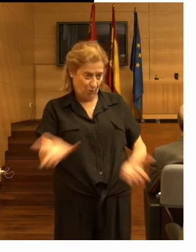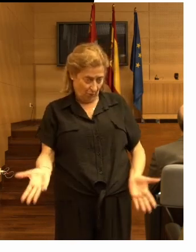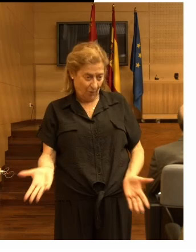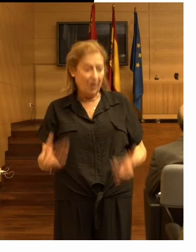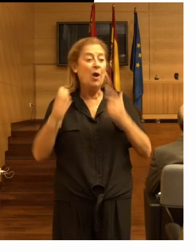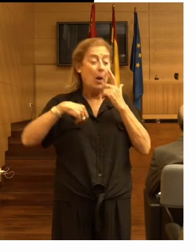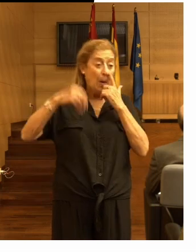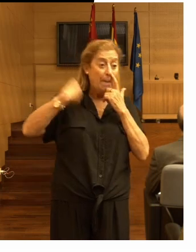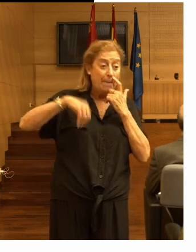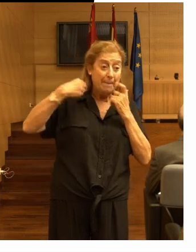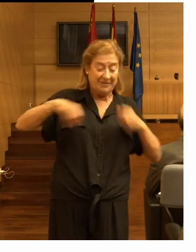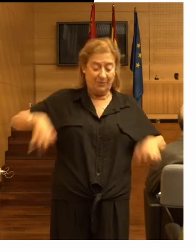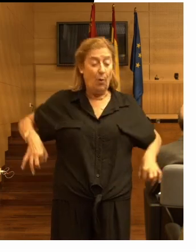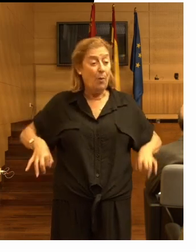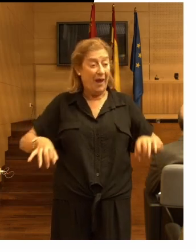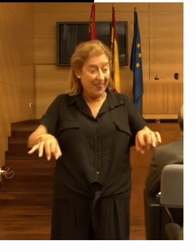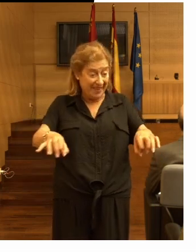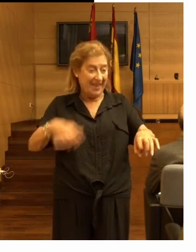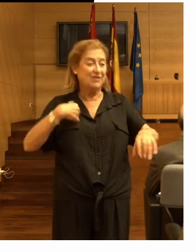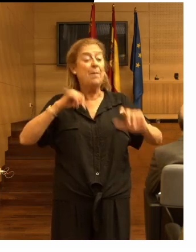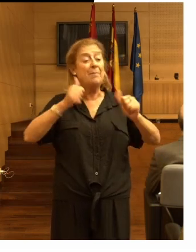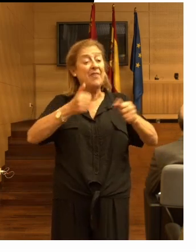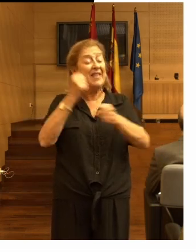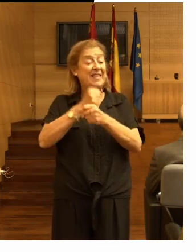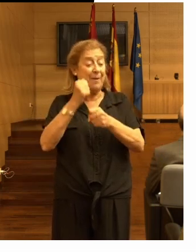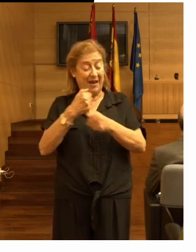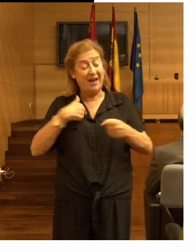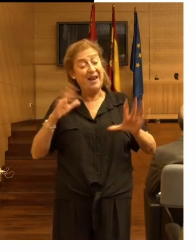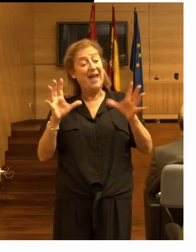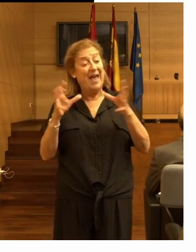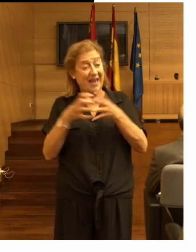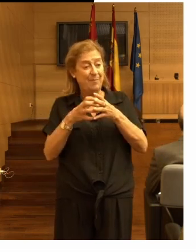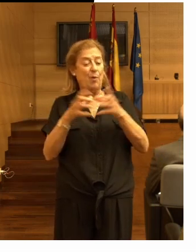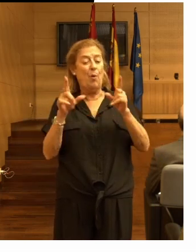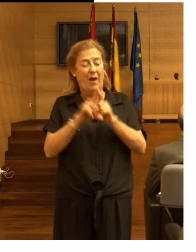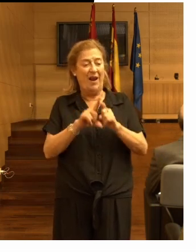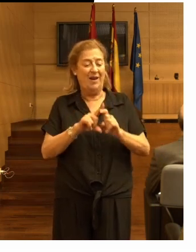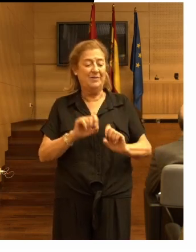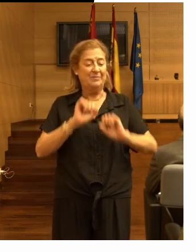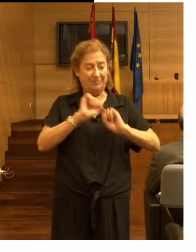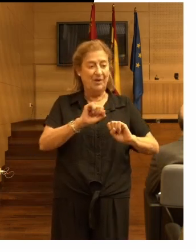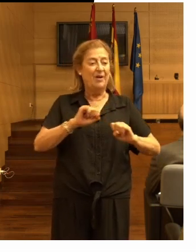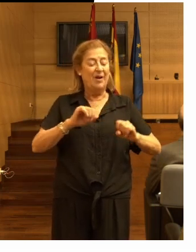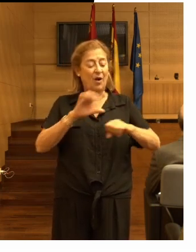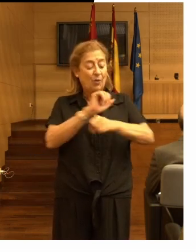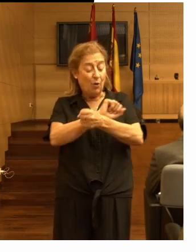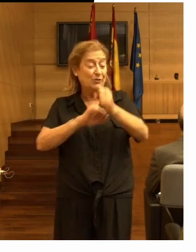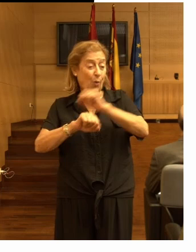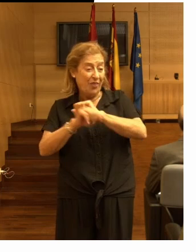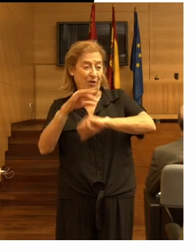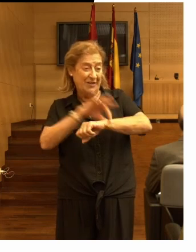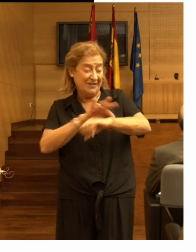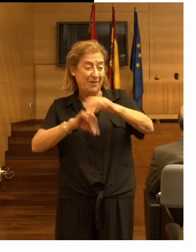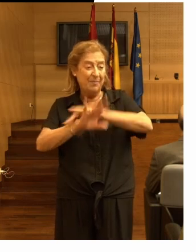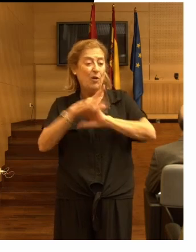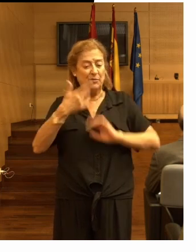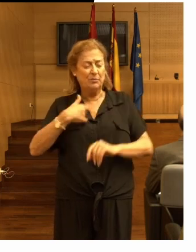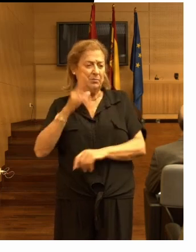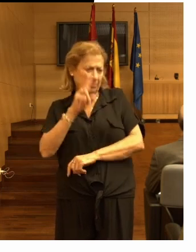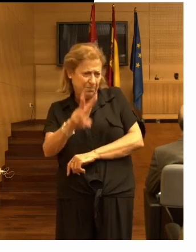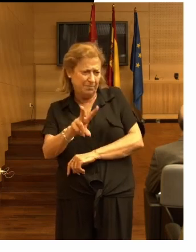mismo pasaba con los barandales empecé a trabajar en el equipo de contenciones de sujeciones pero después empezamos a observar